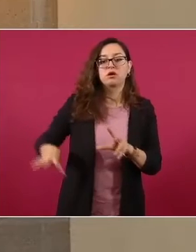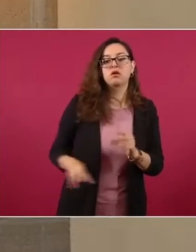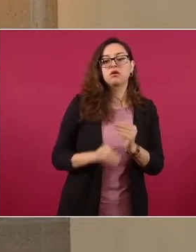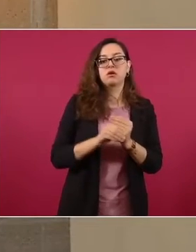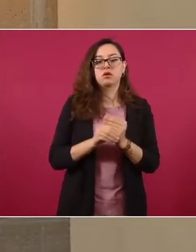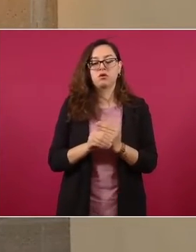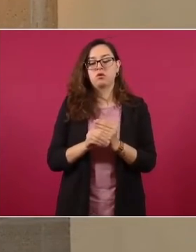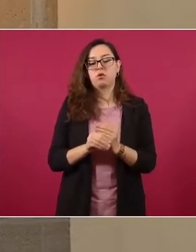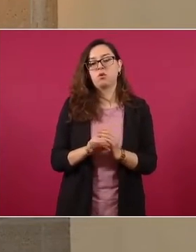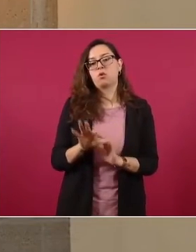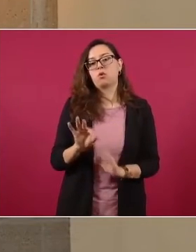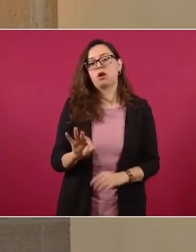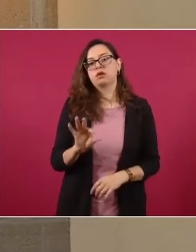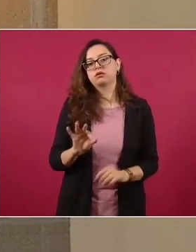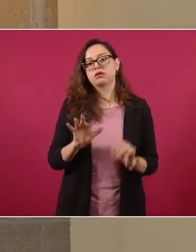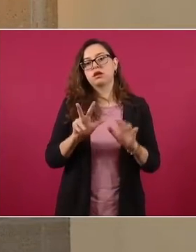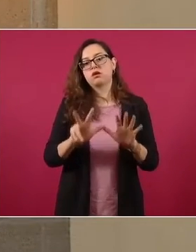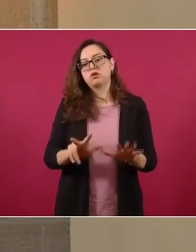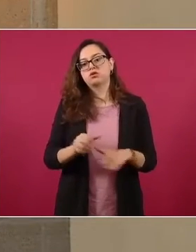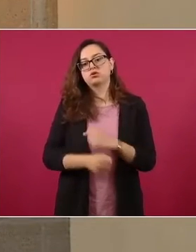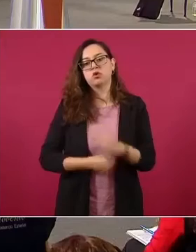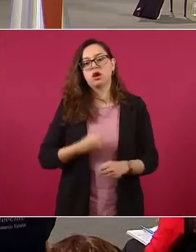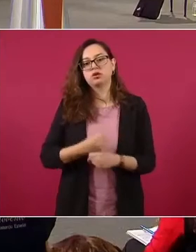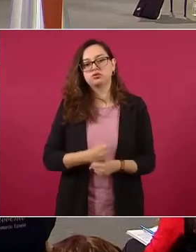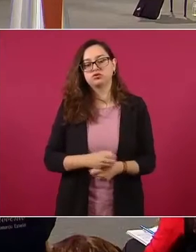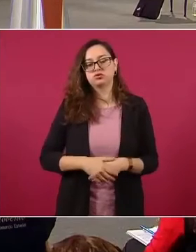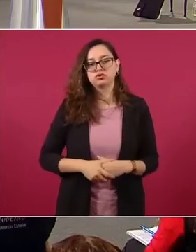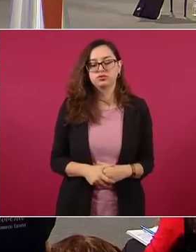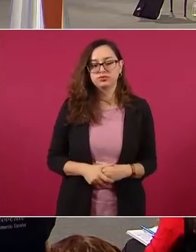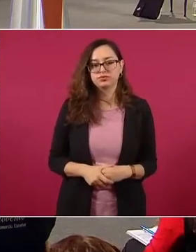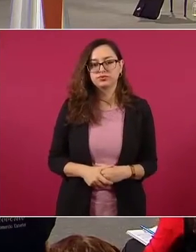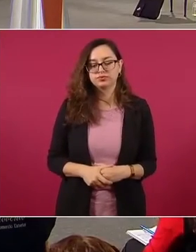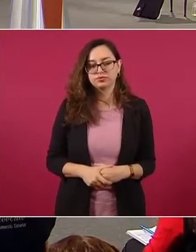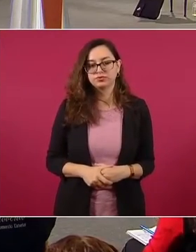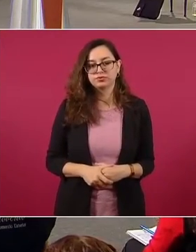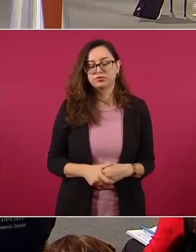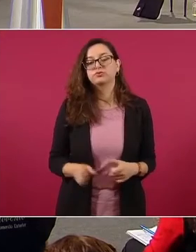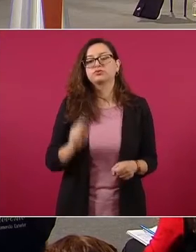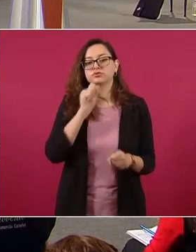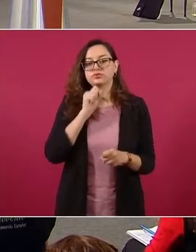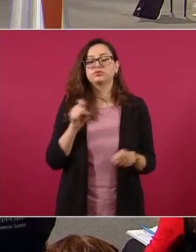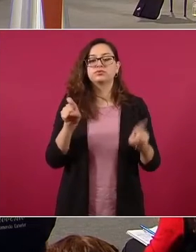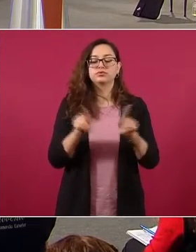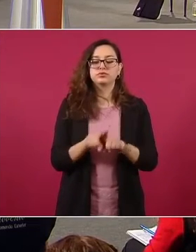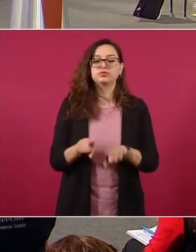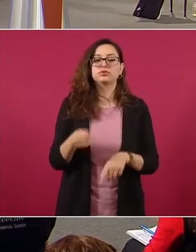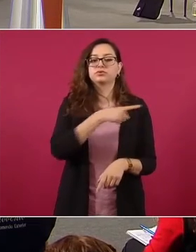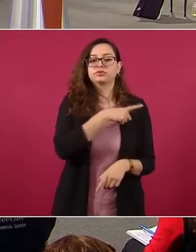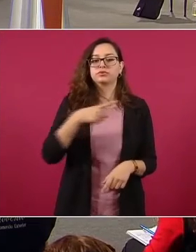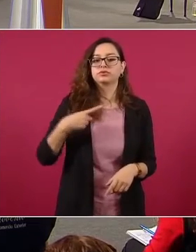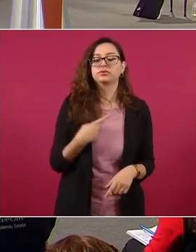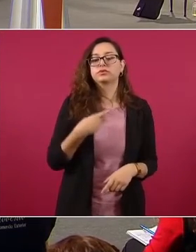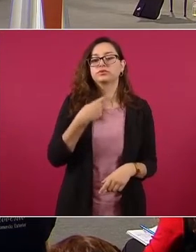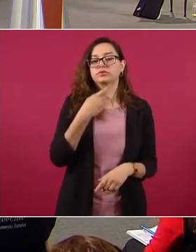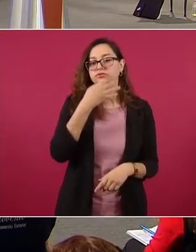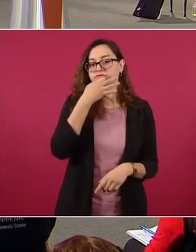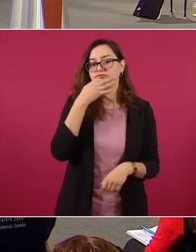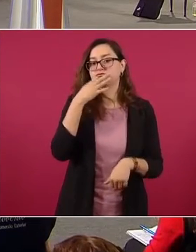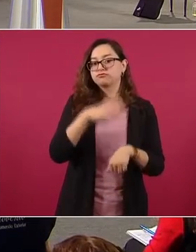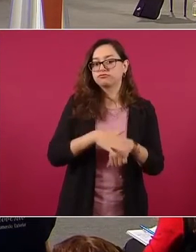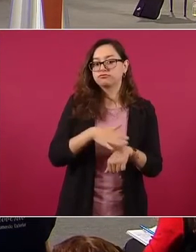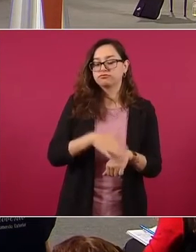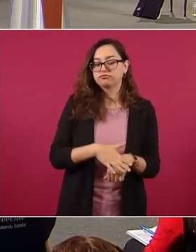48 años de prisión. Siguiente. También informar, como ya se ha dado cuenta